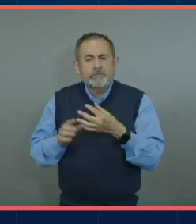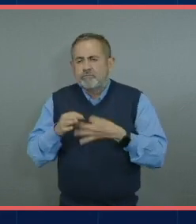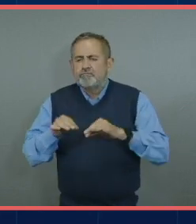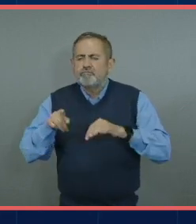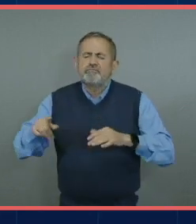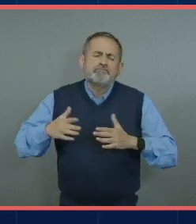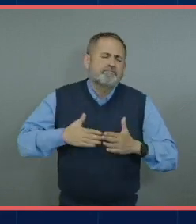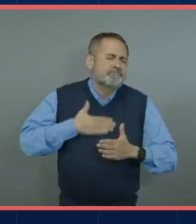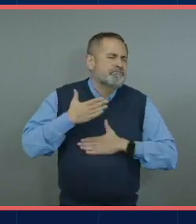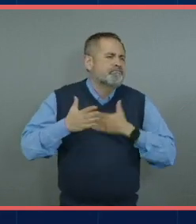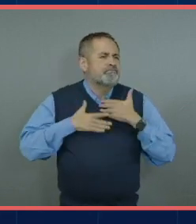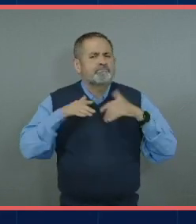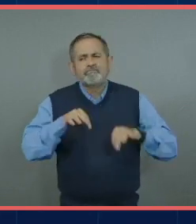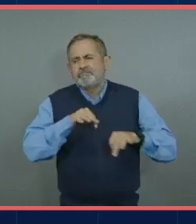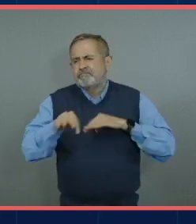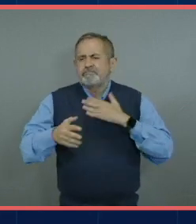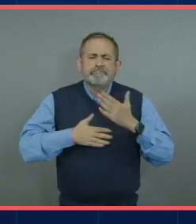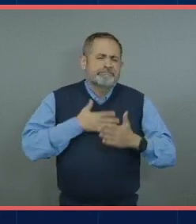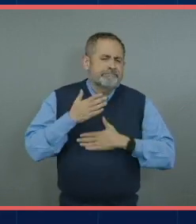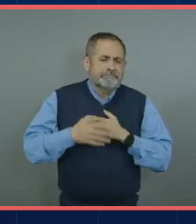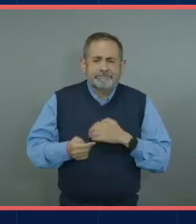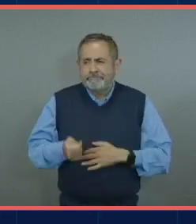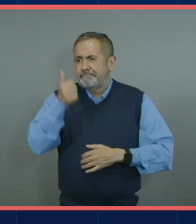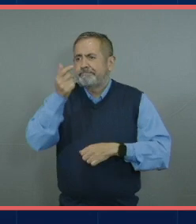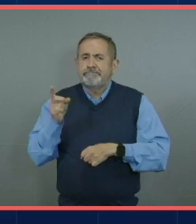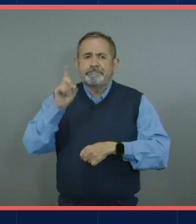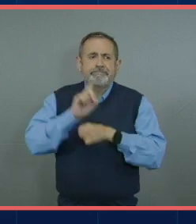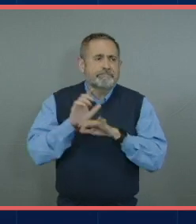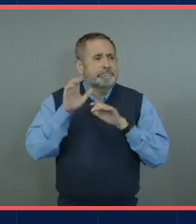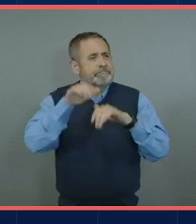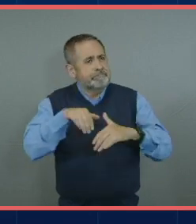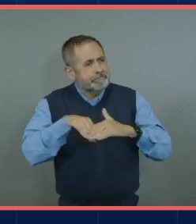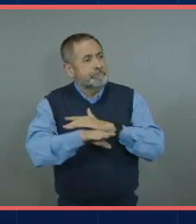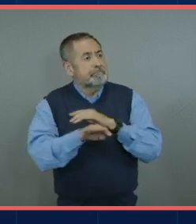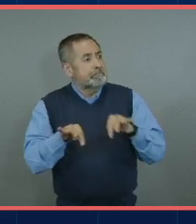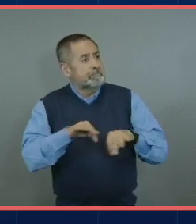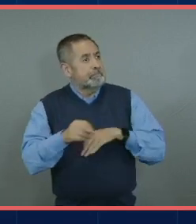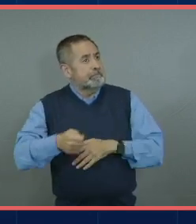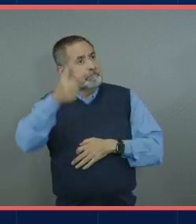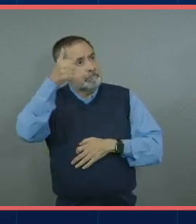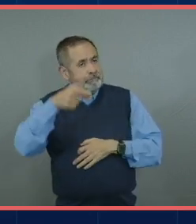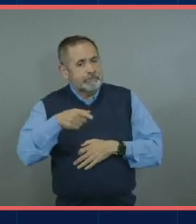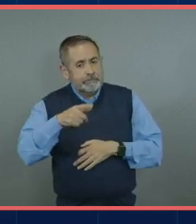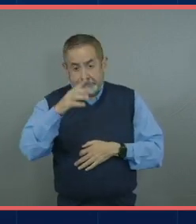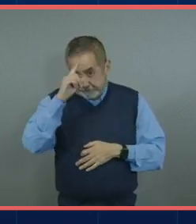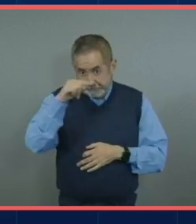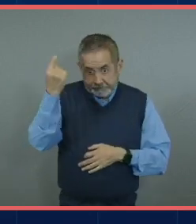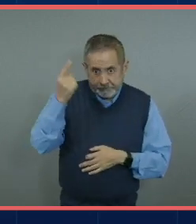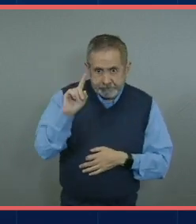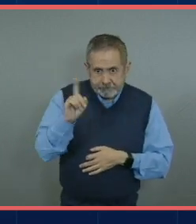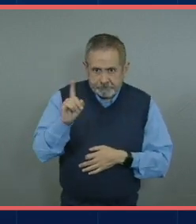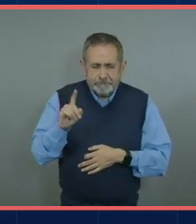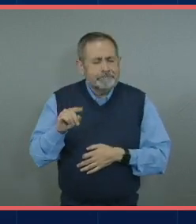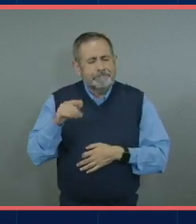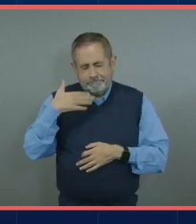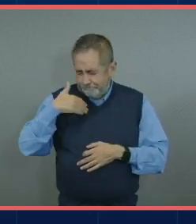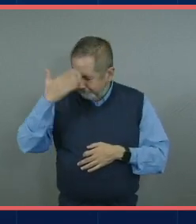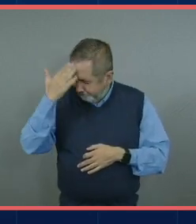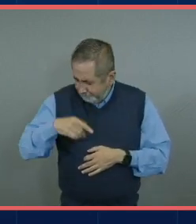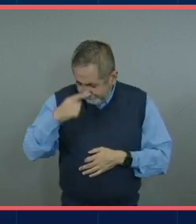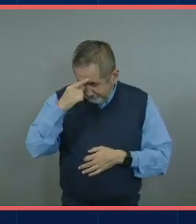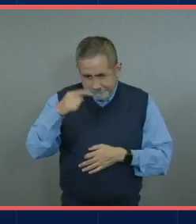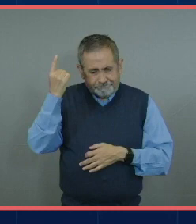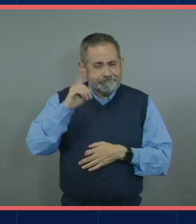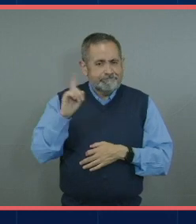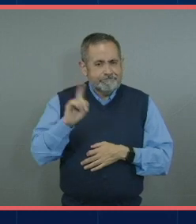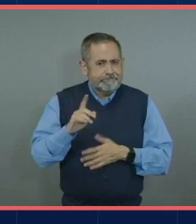lo disfruten disfruten su primer trabajo no es fácil yo sé que no es fácil yo